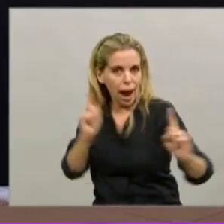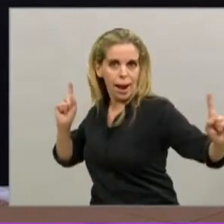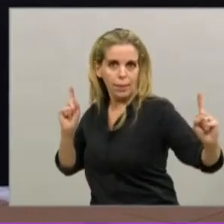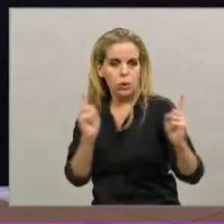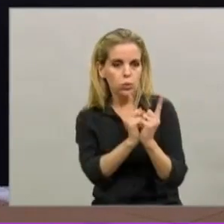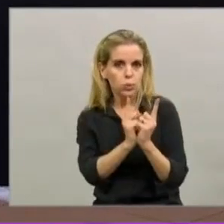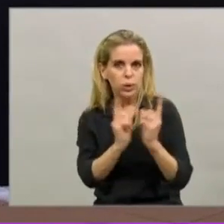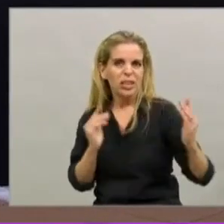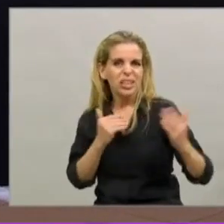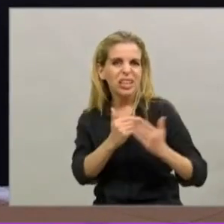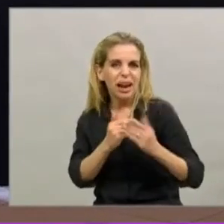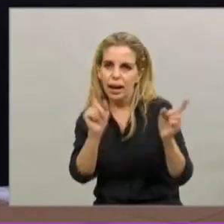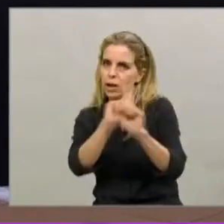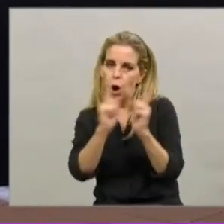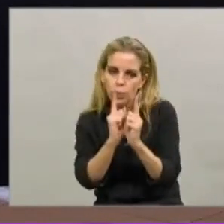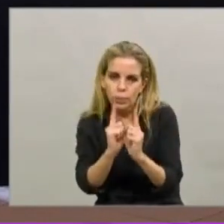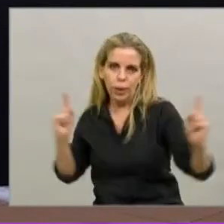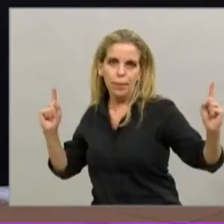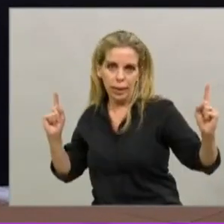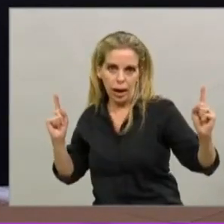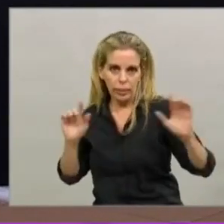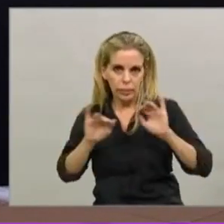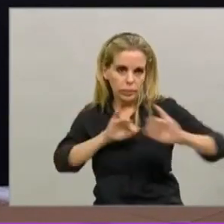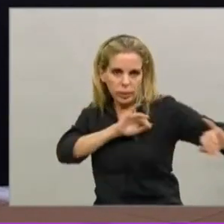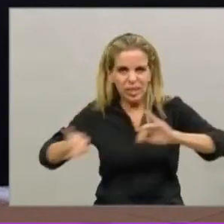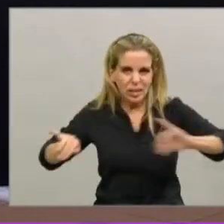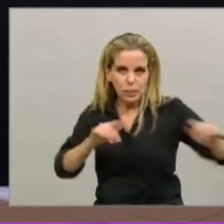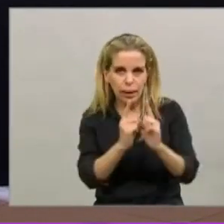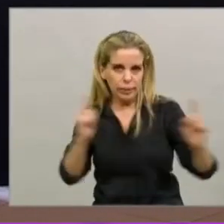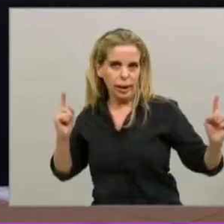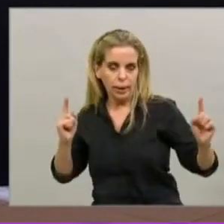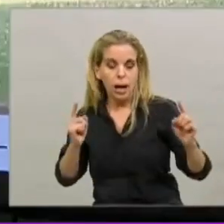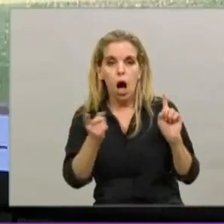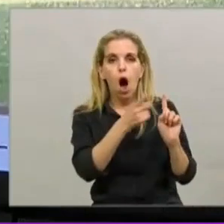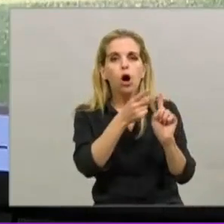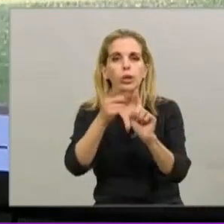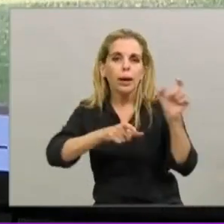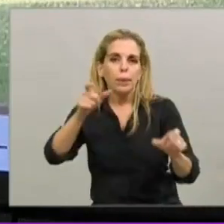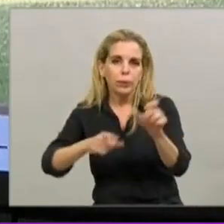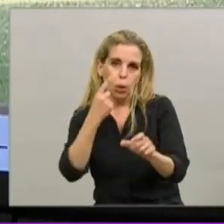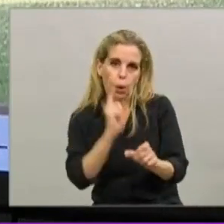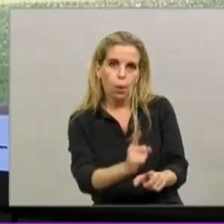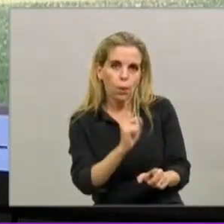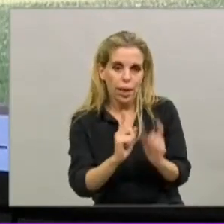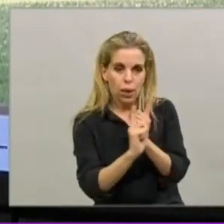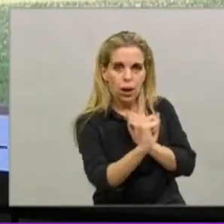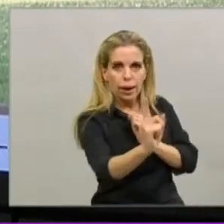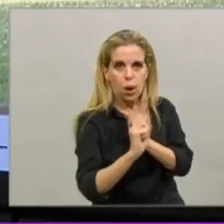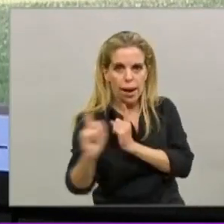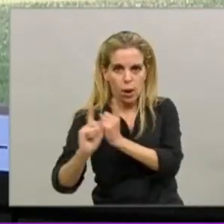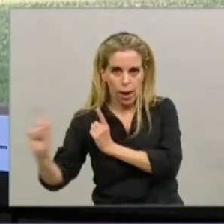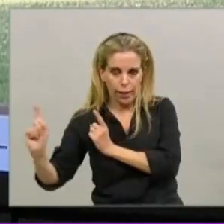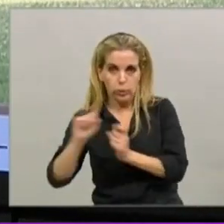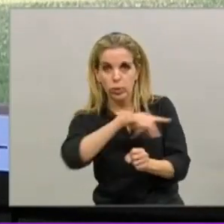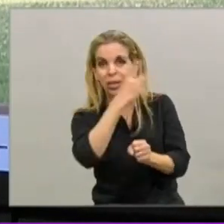que es la forma hoy que está ya consensuada que es el mayor riesgo de contagio, que es el contacto personal. O tenemos que restringirlo. En